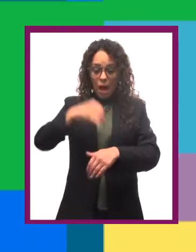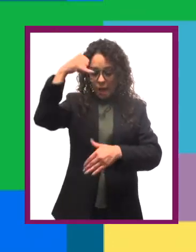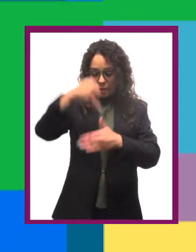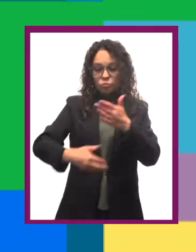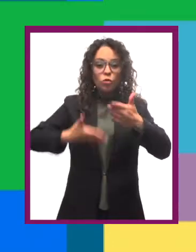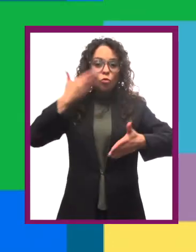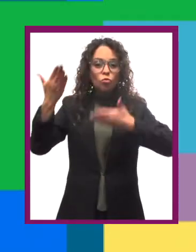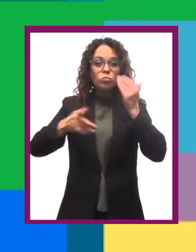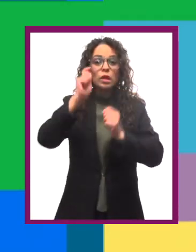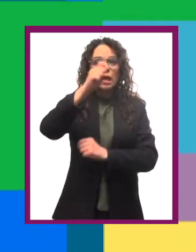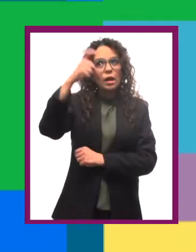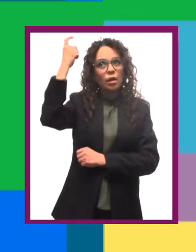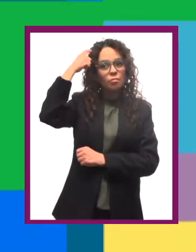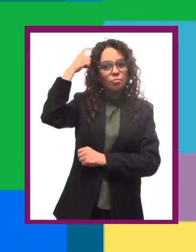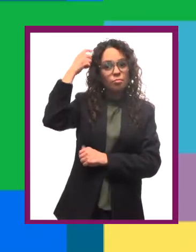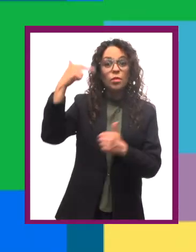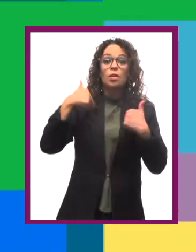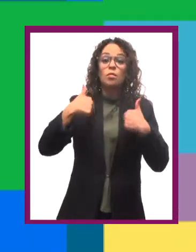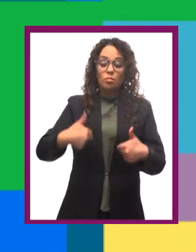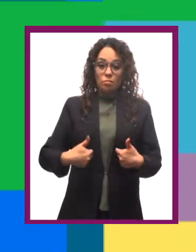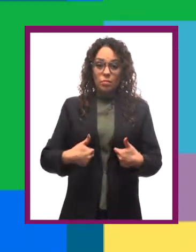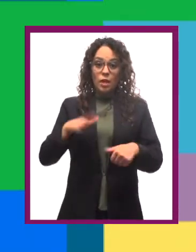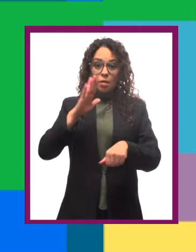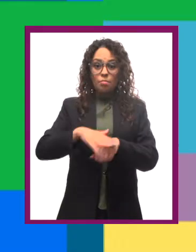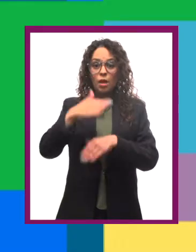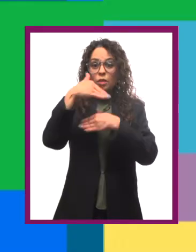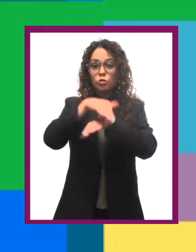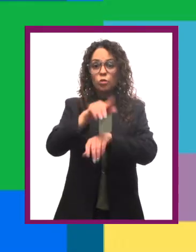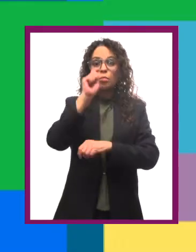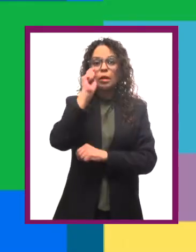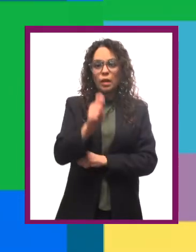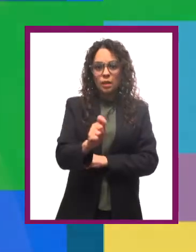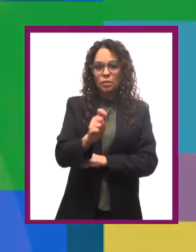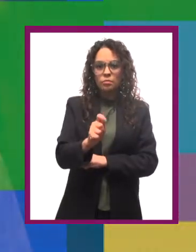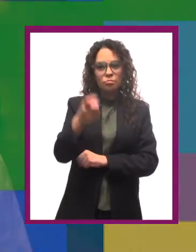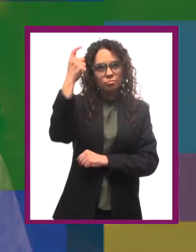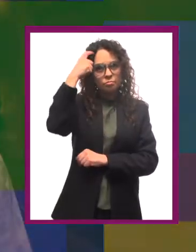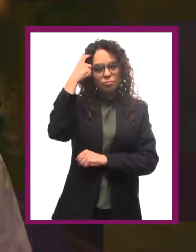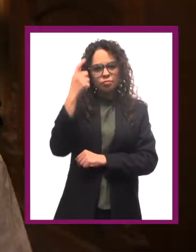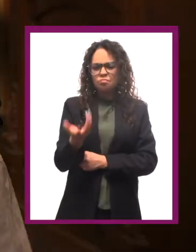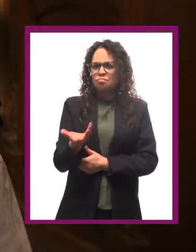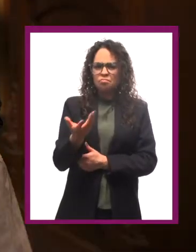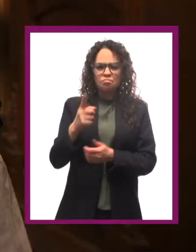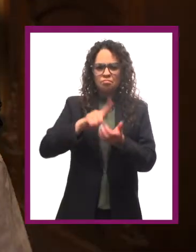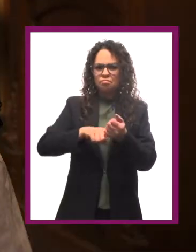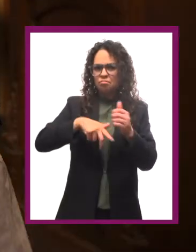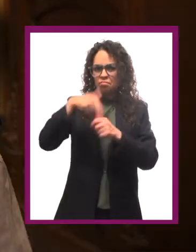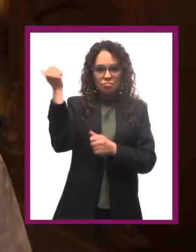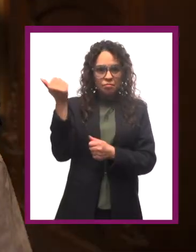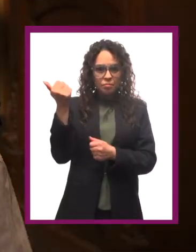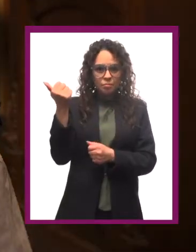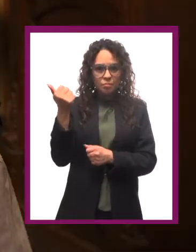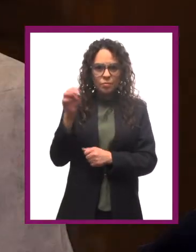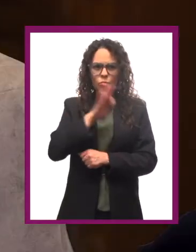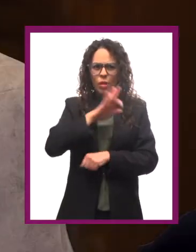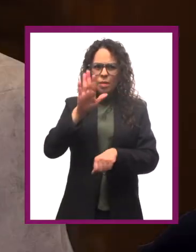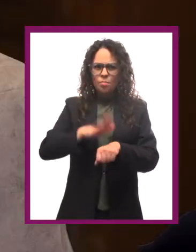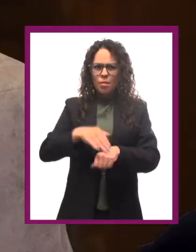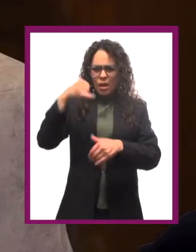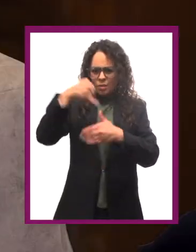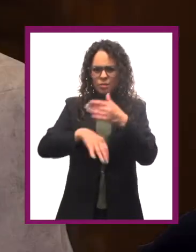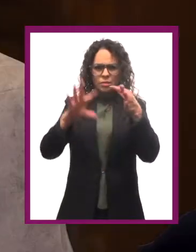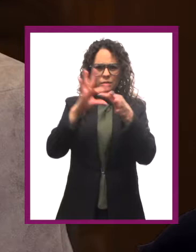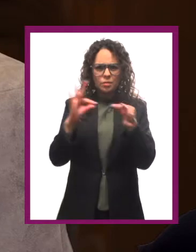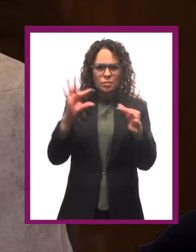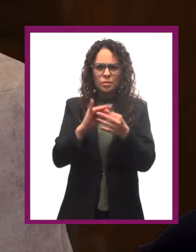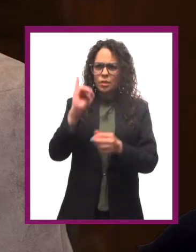el estudio de la mente humana, en particular mi teoría sobre el inconsciente. ¿Nos puede ayudar a definirlo un